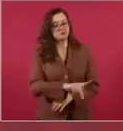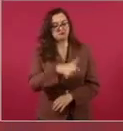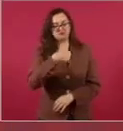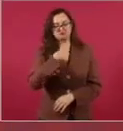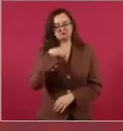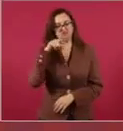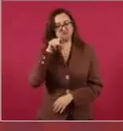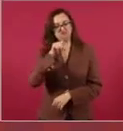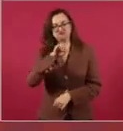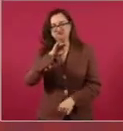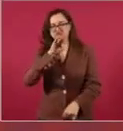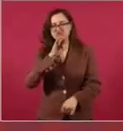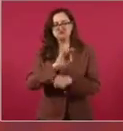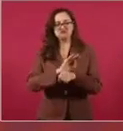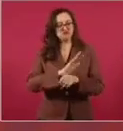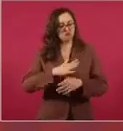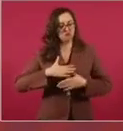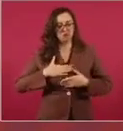confianza.